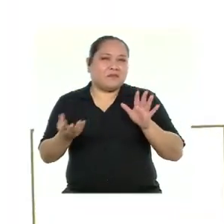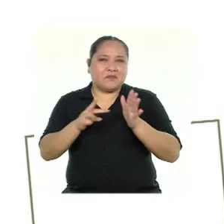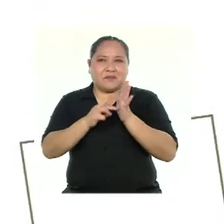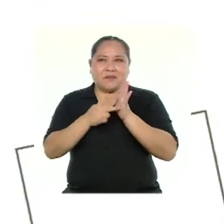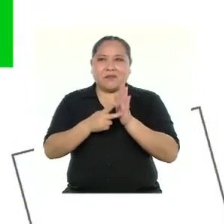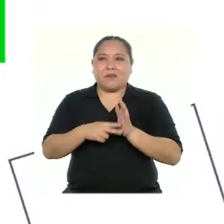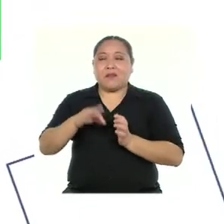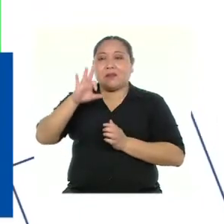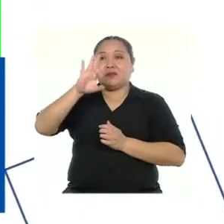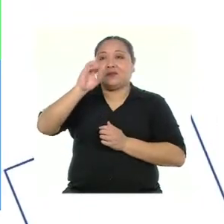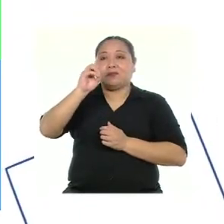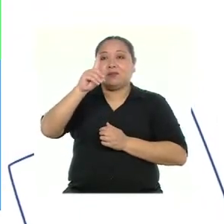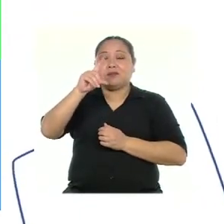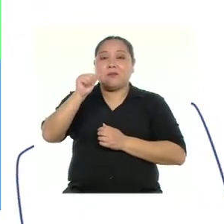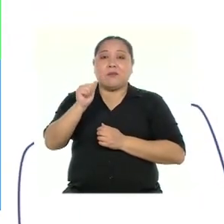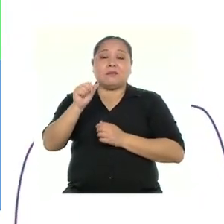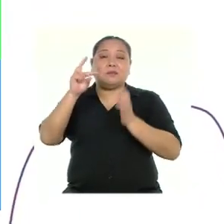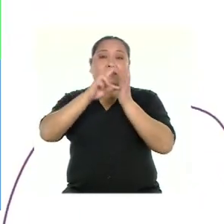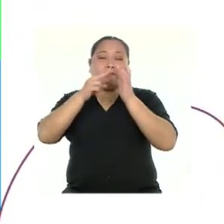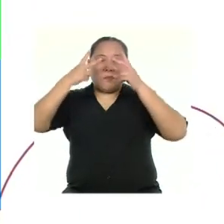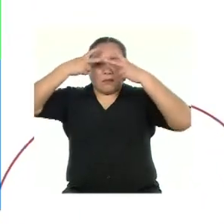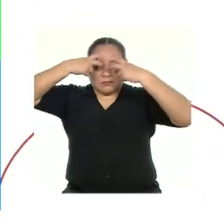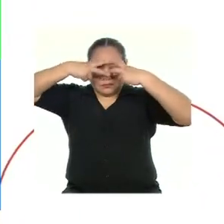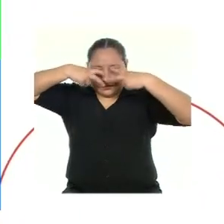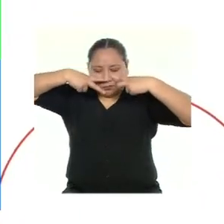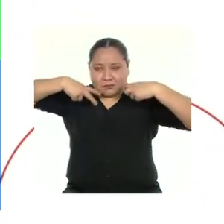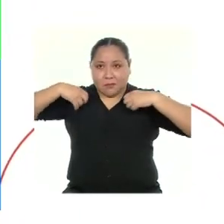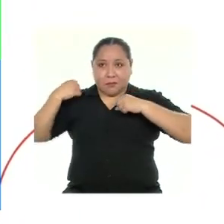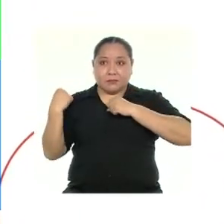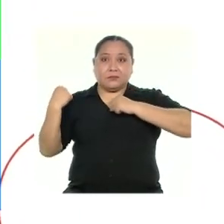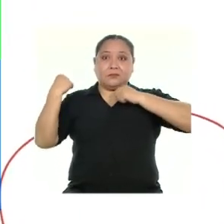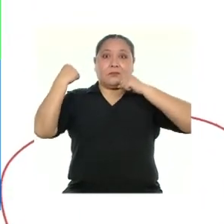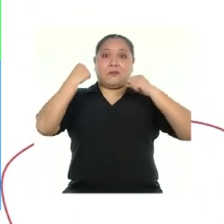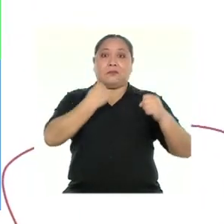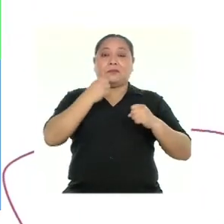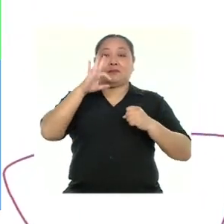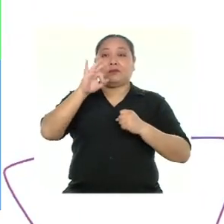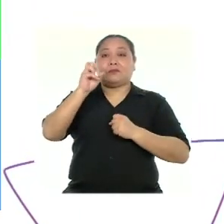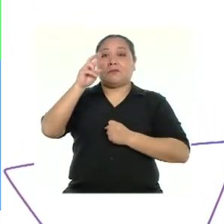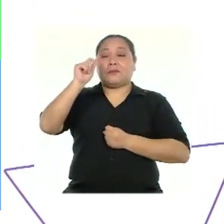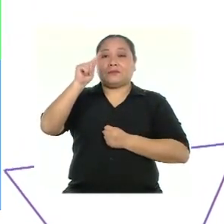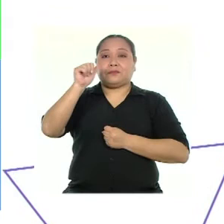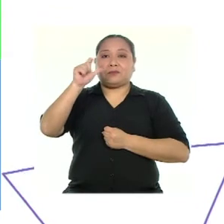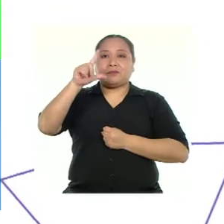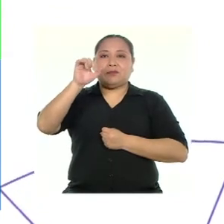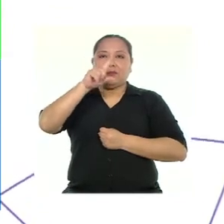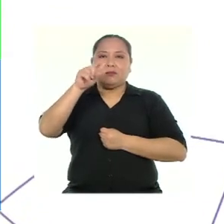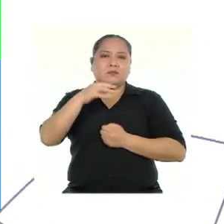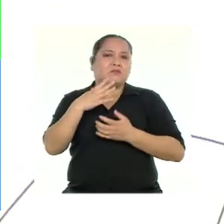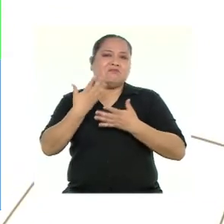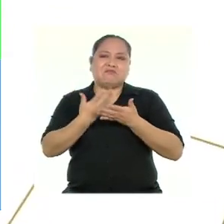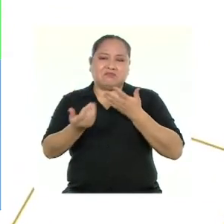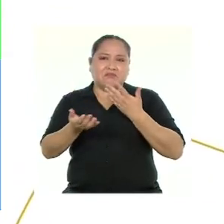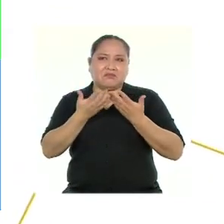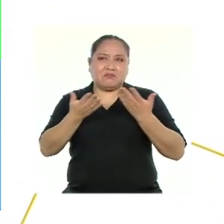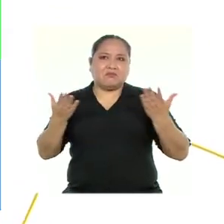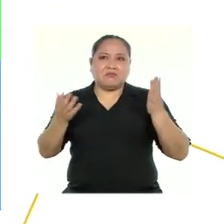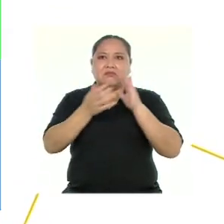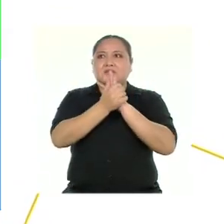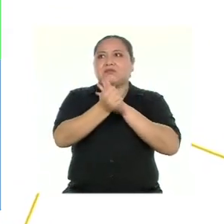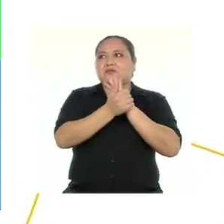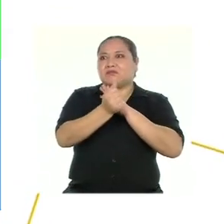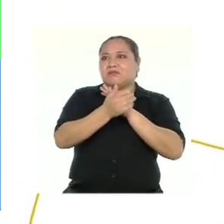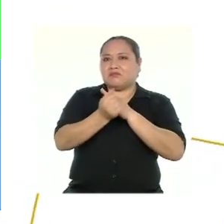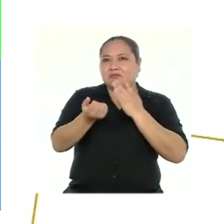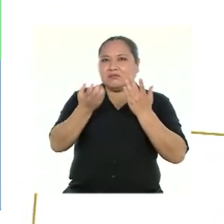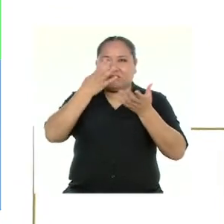El FODA consiste en analizar profundamente nuestras fortalezas, que son los atributos que todas y todos tenemos, como habilidades,